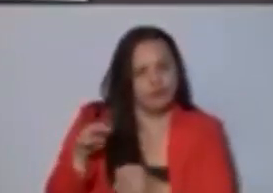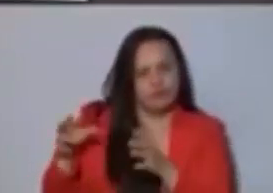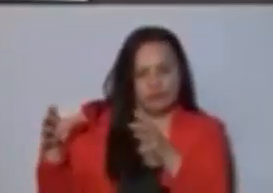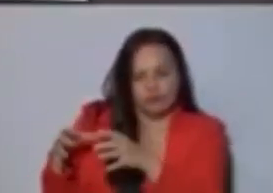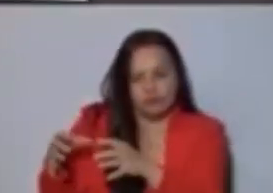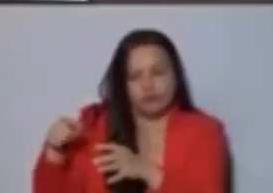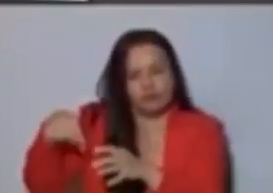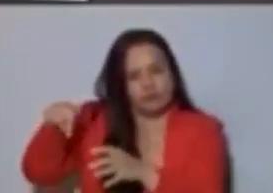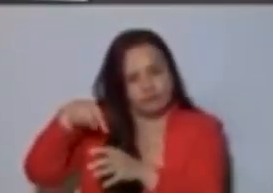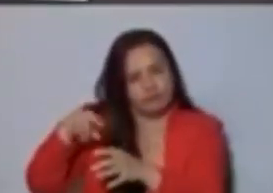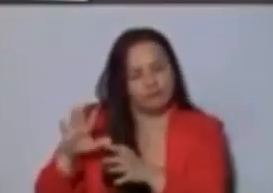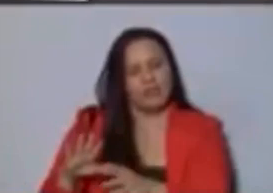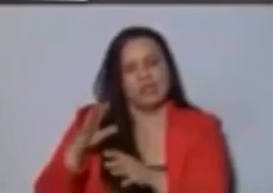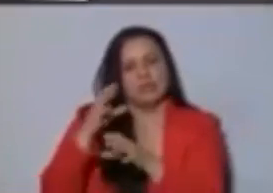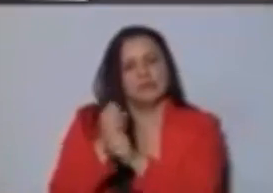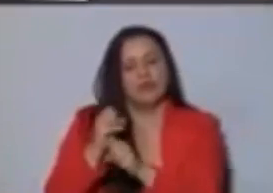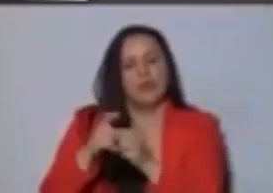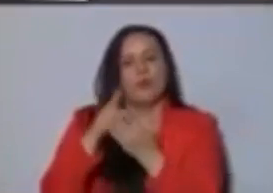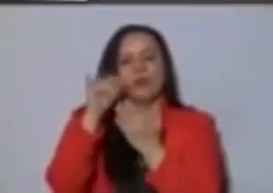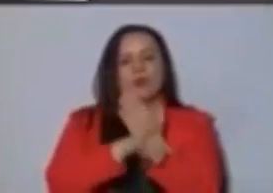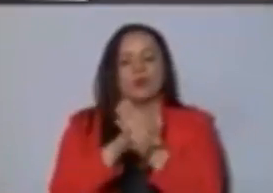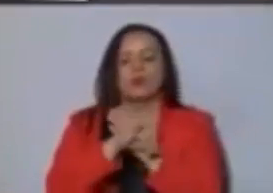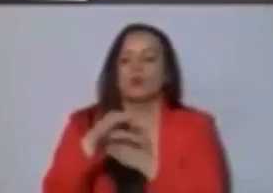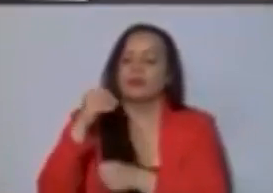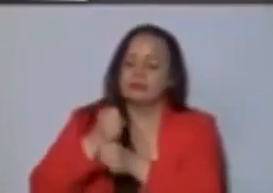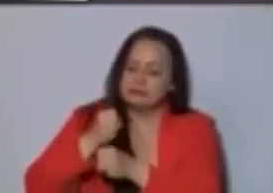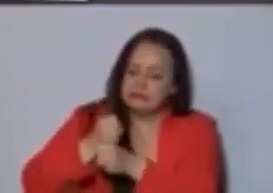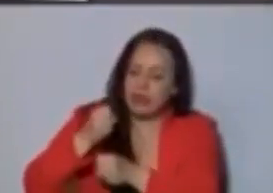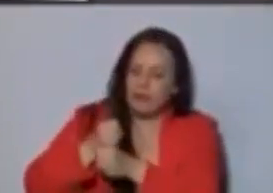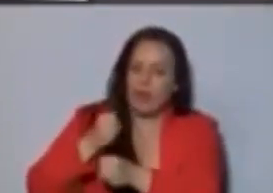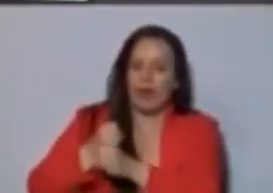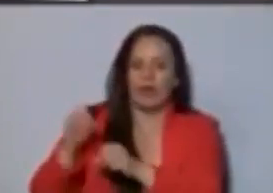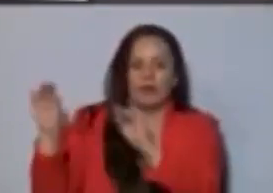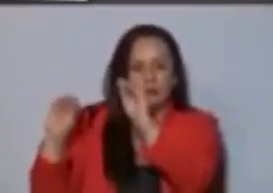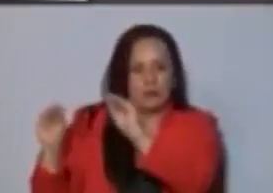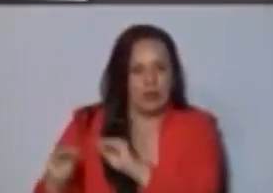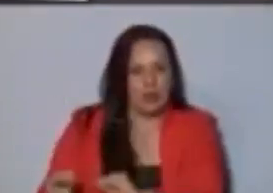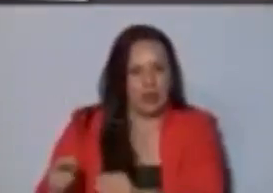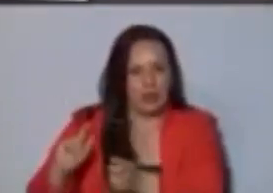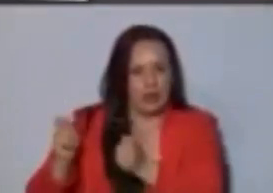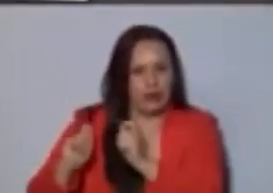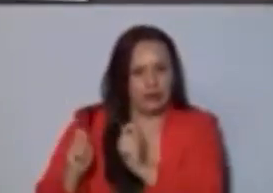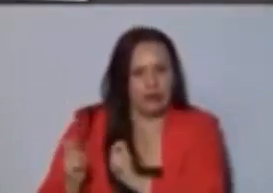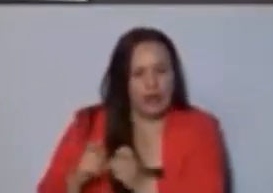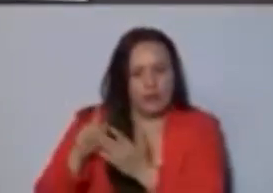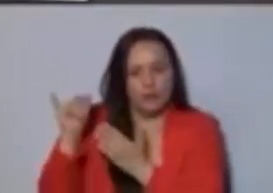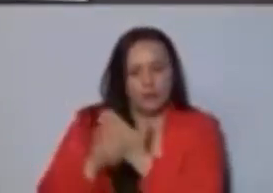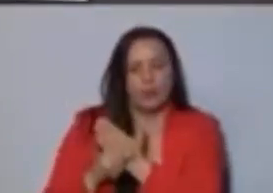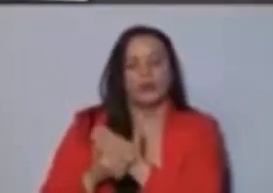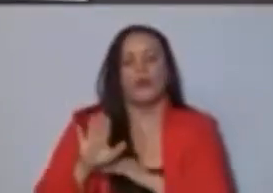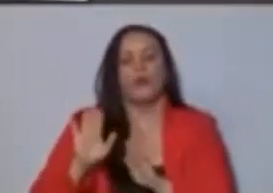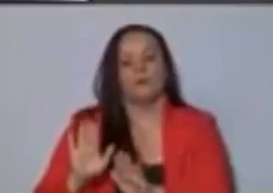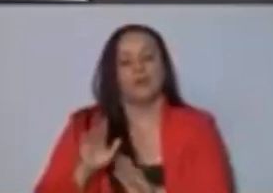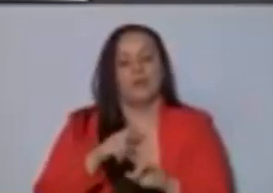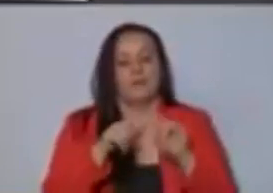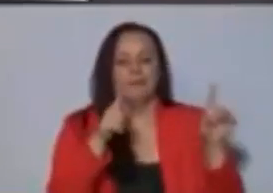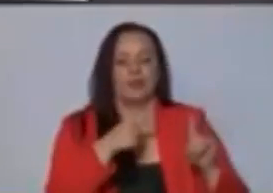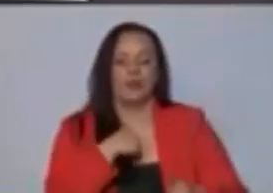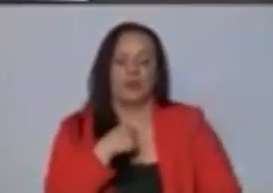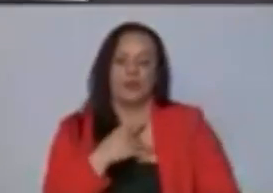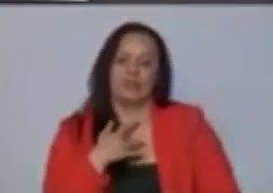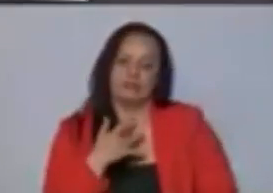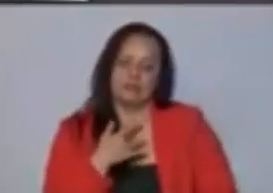hicieron este proyecto y que lo trabajaron, pues de verdad que me da mucho gusto